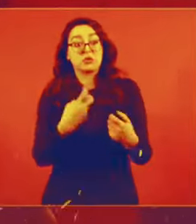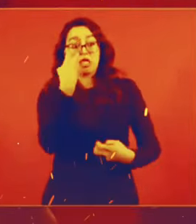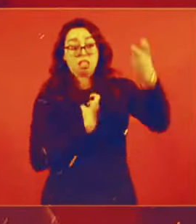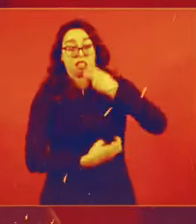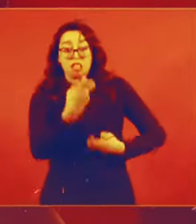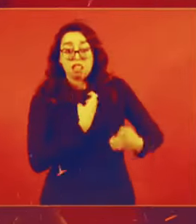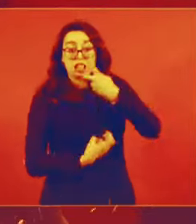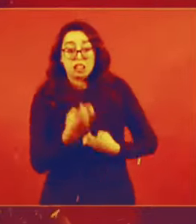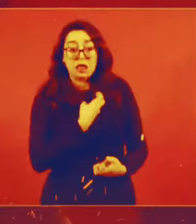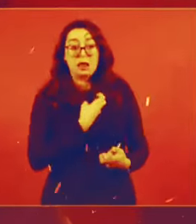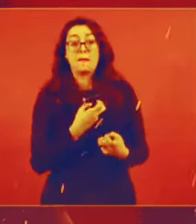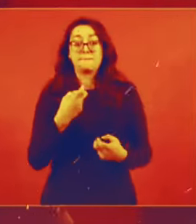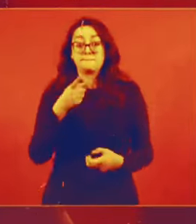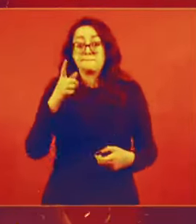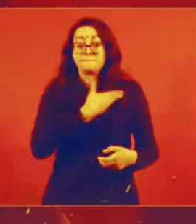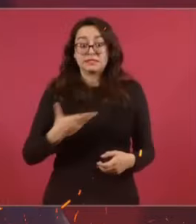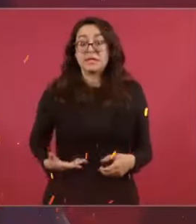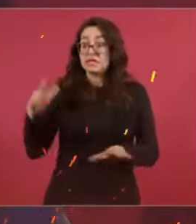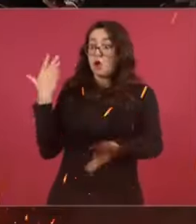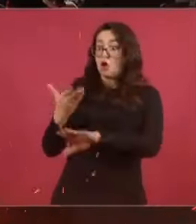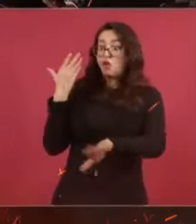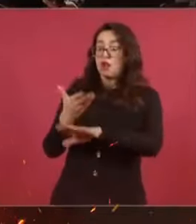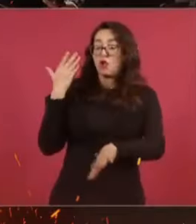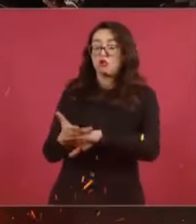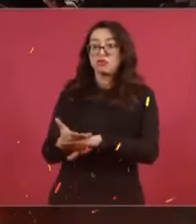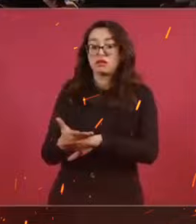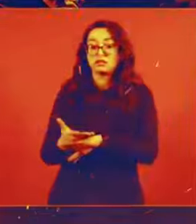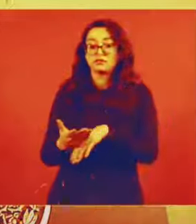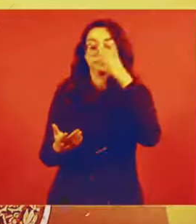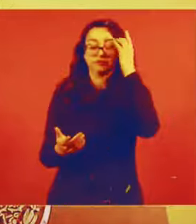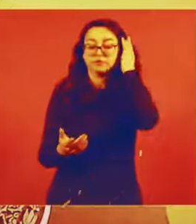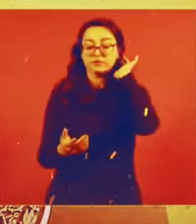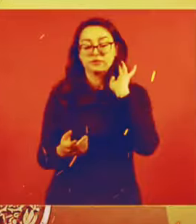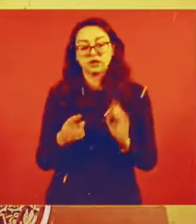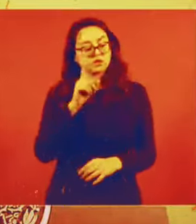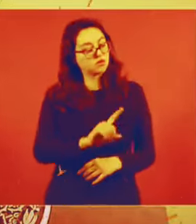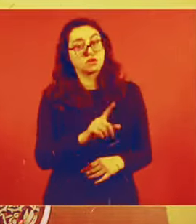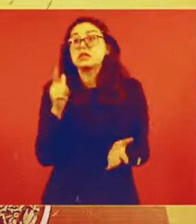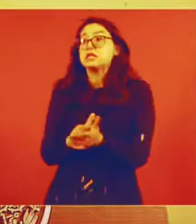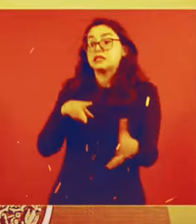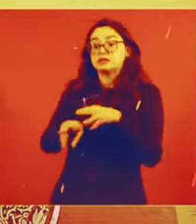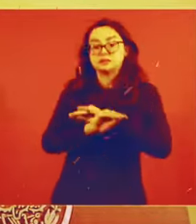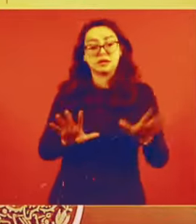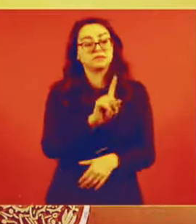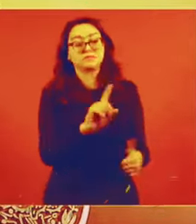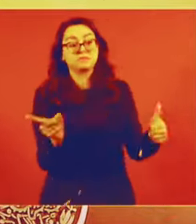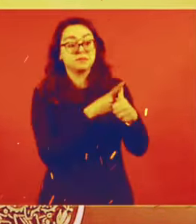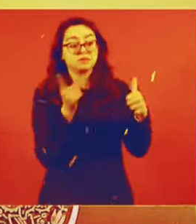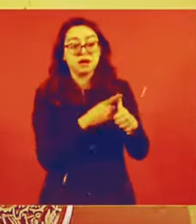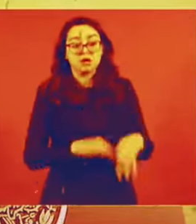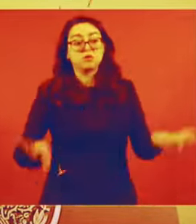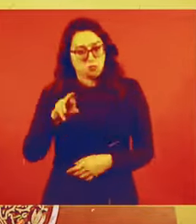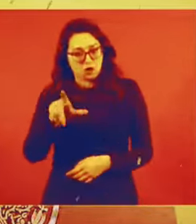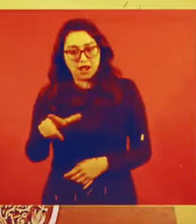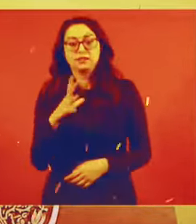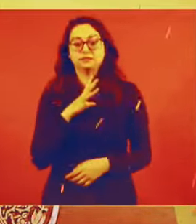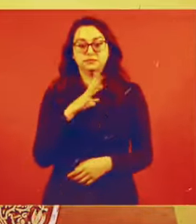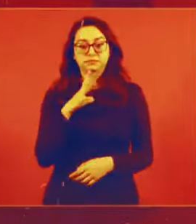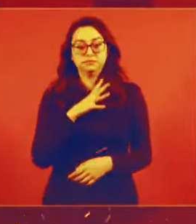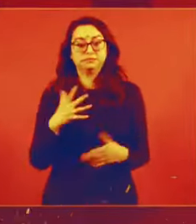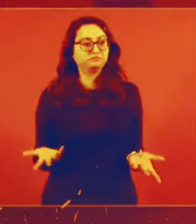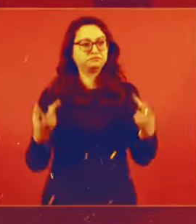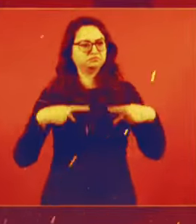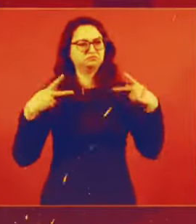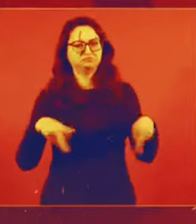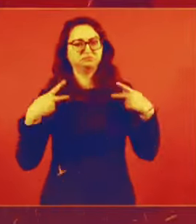dignidad del presidente de México. ¿Y qué hacemos con la ley de transparencia, señor presidente? por encima de esa ley está la autoridad moral y la autoridad política. No va a venir